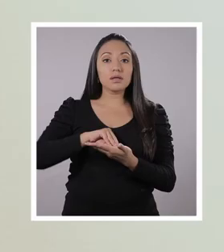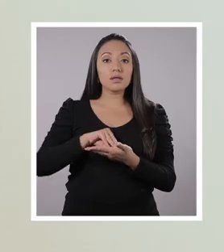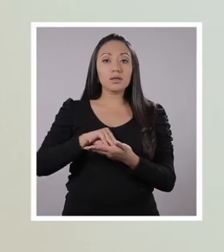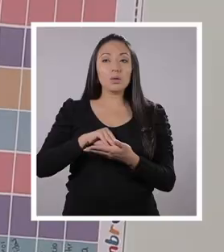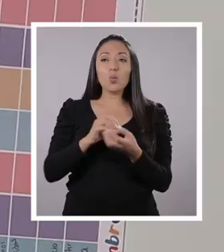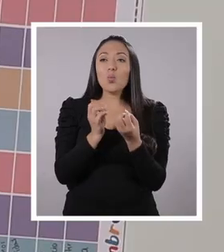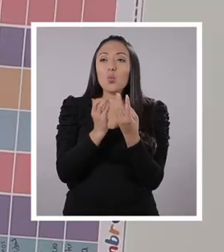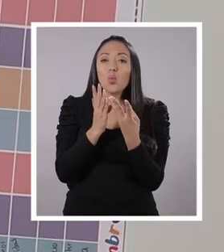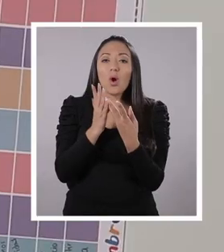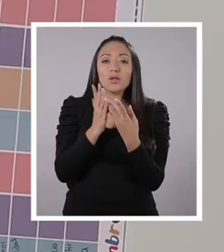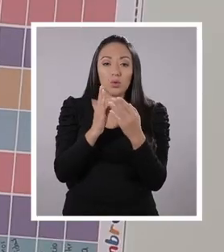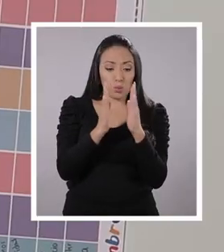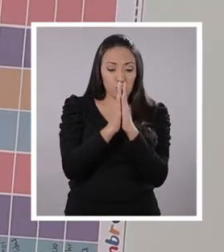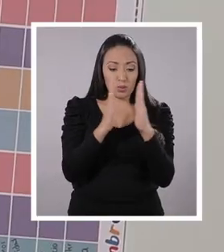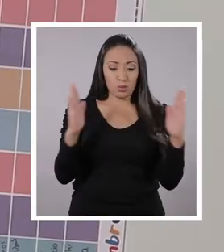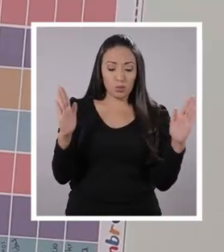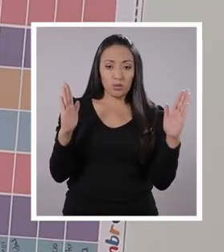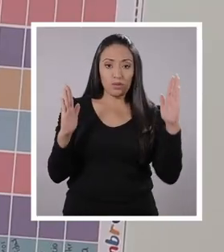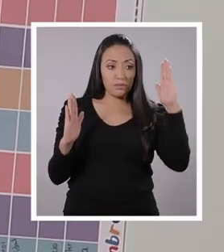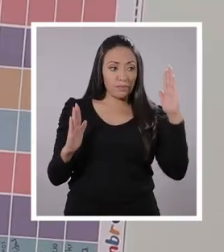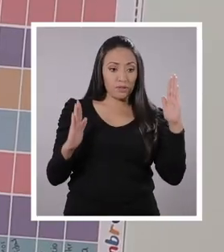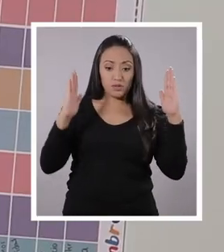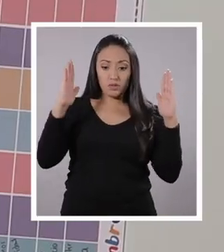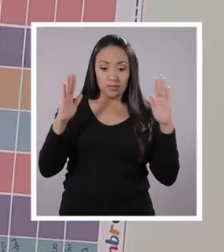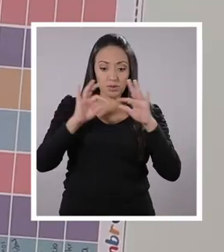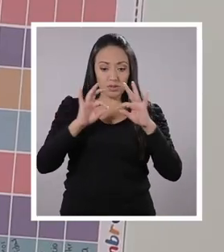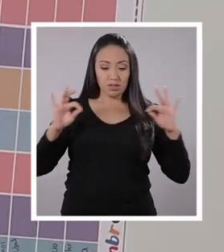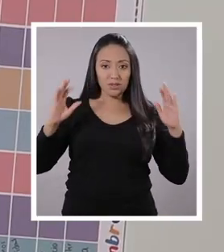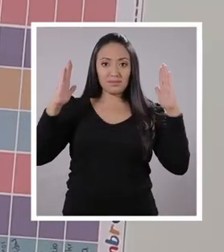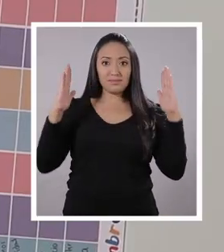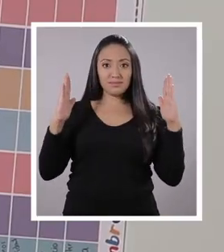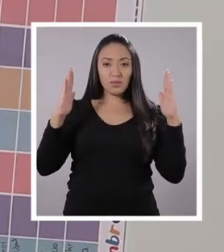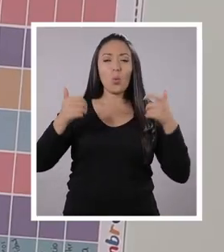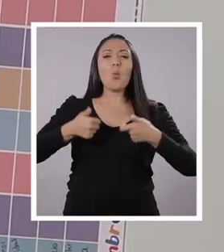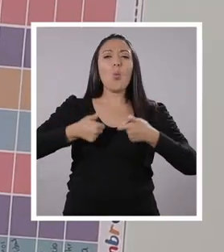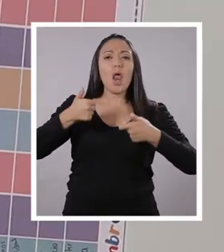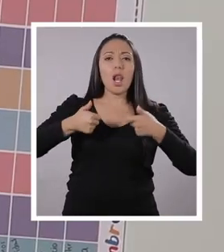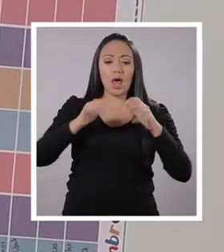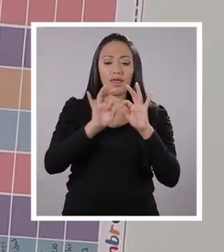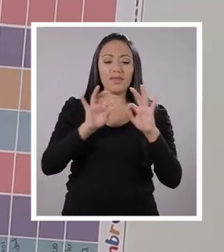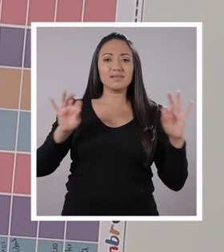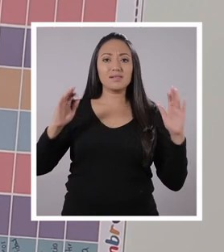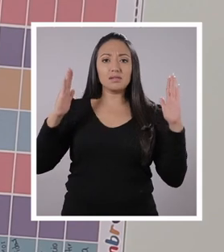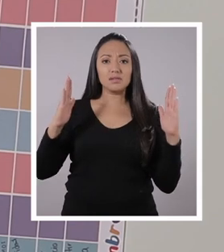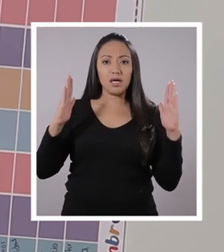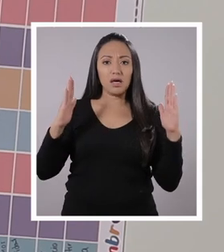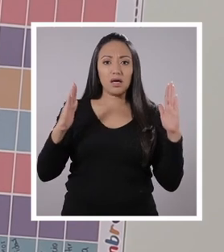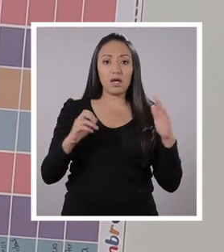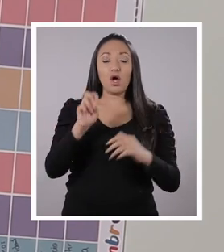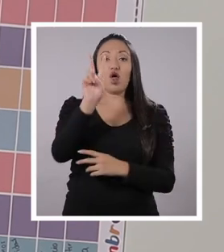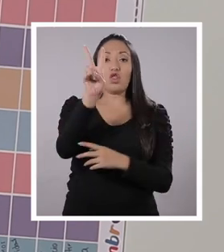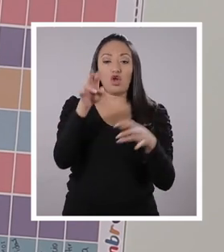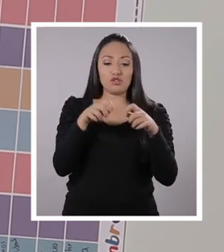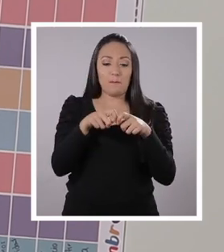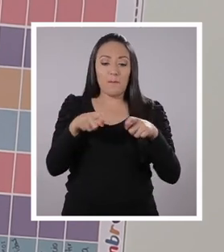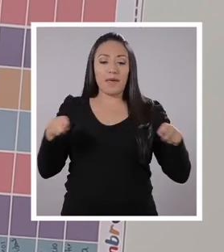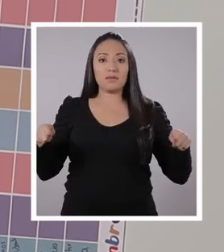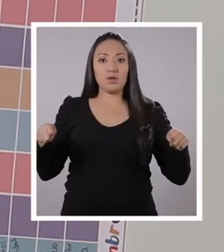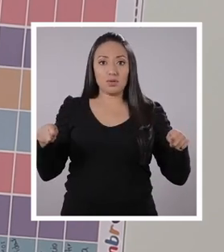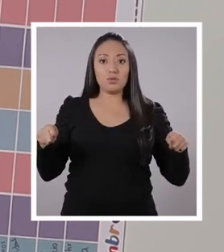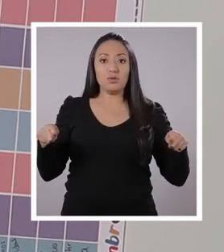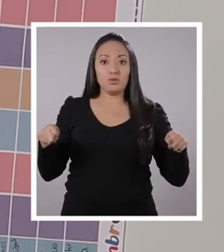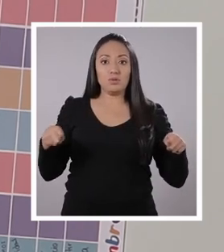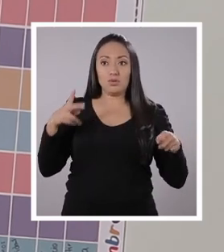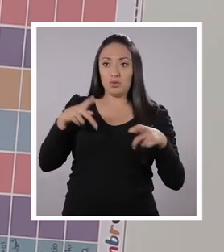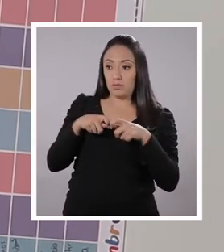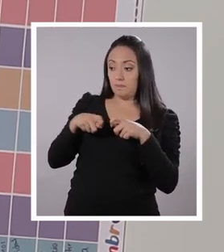cuánto tiene de distancia entre uno y otro. Lo recomendado es dos metros. ¿Me